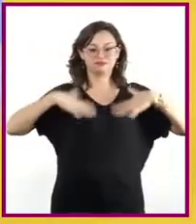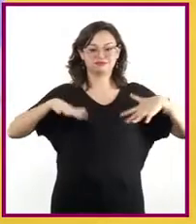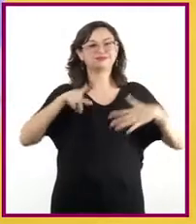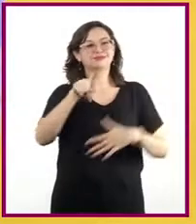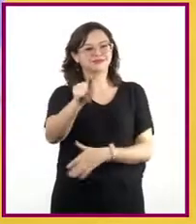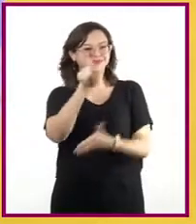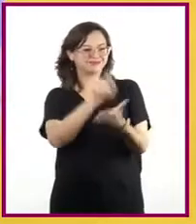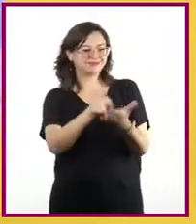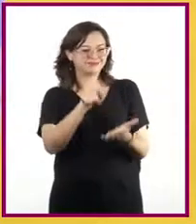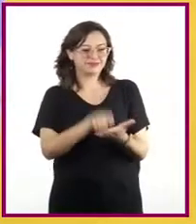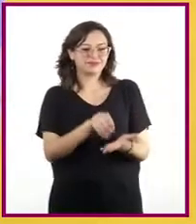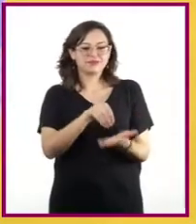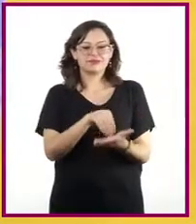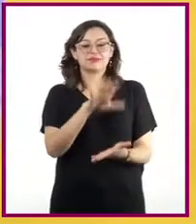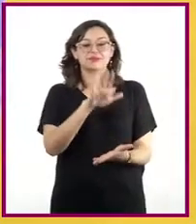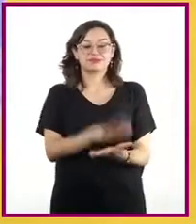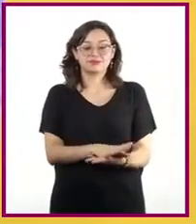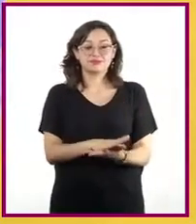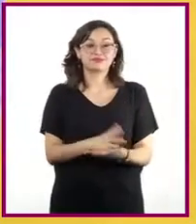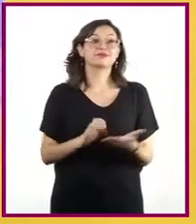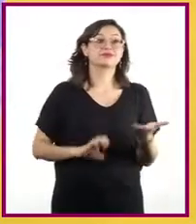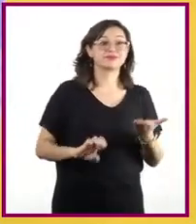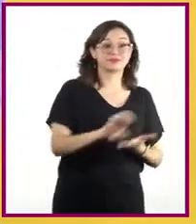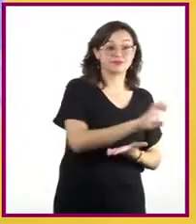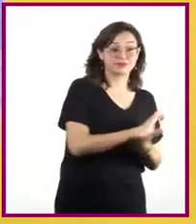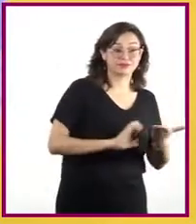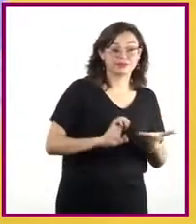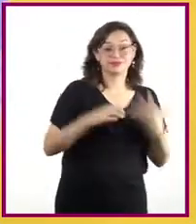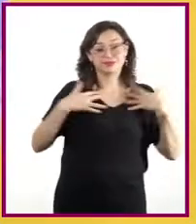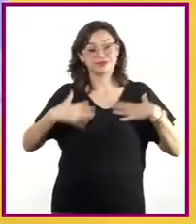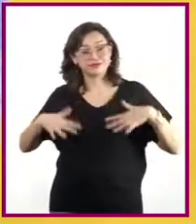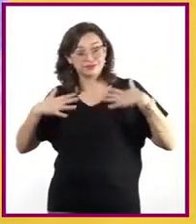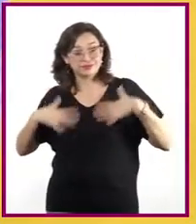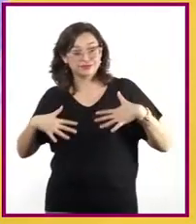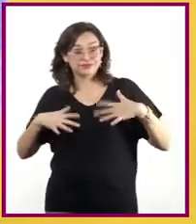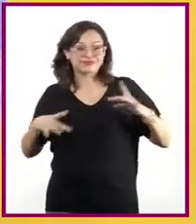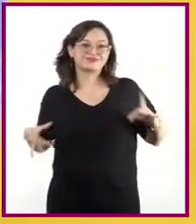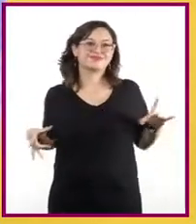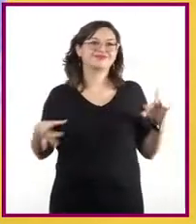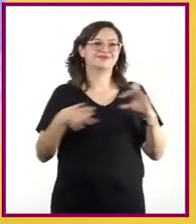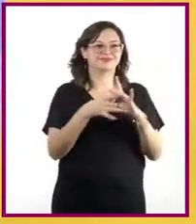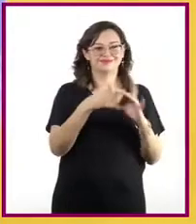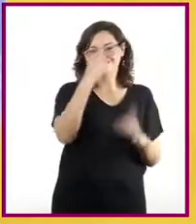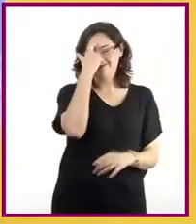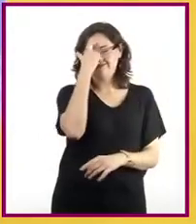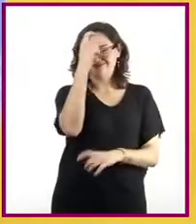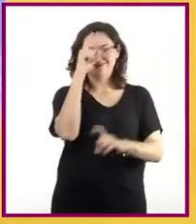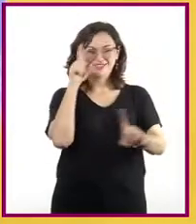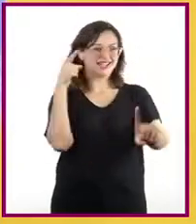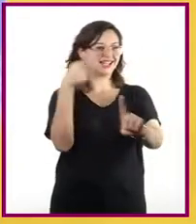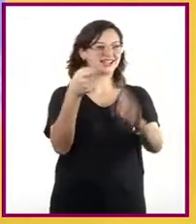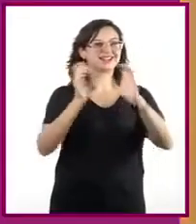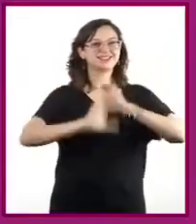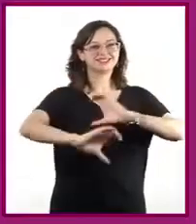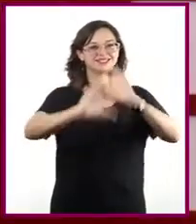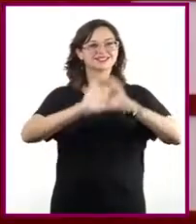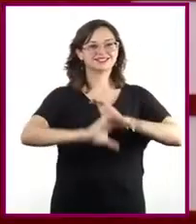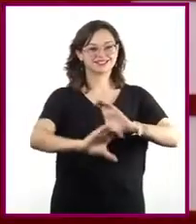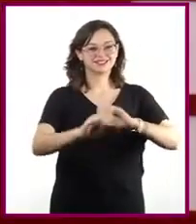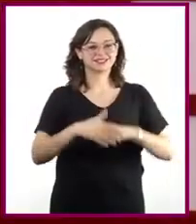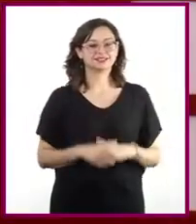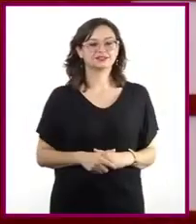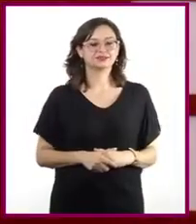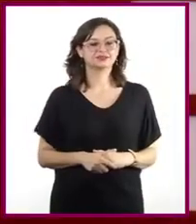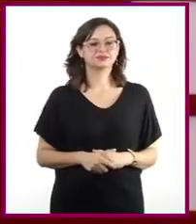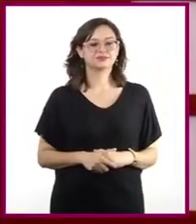Anótenlas y recuerden que tanto la escenografía como el vestuario deben estar inspirados en su canción. Con